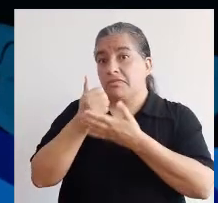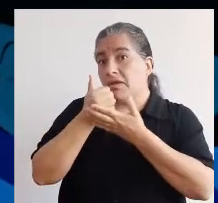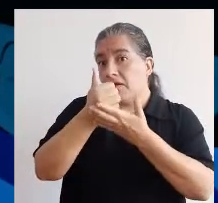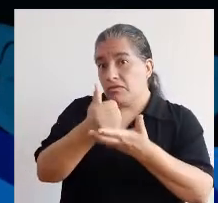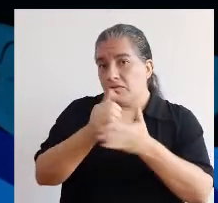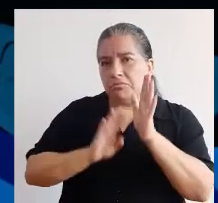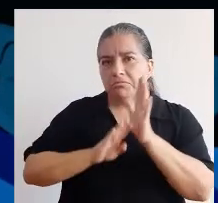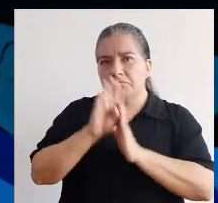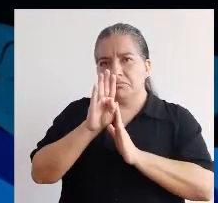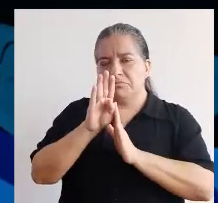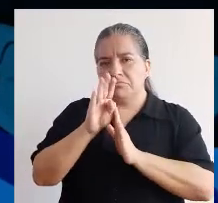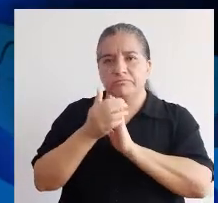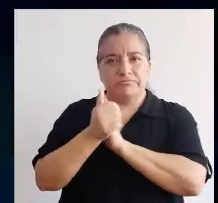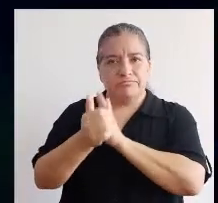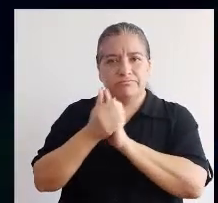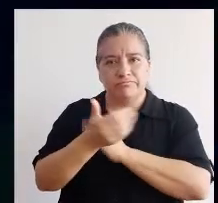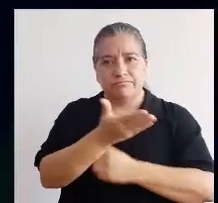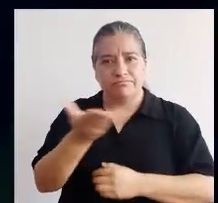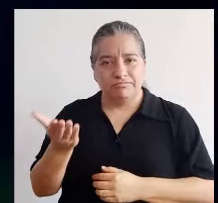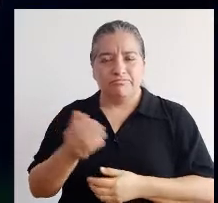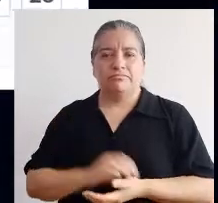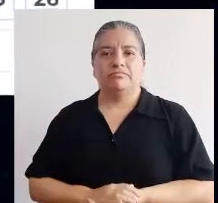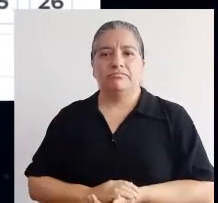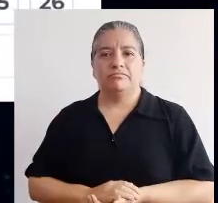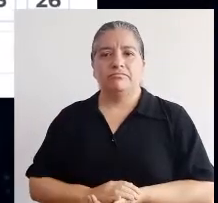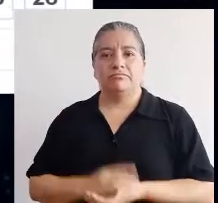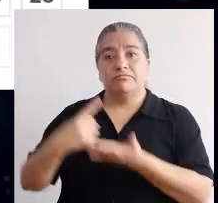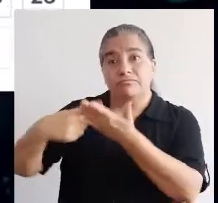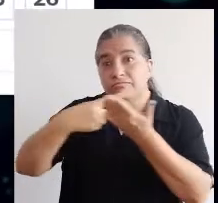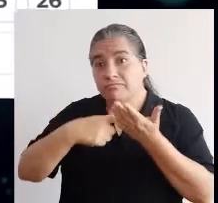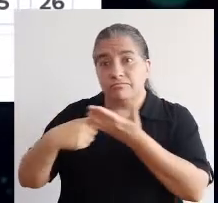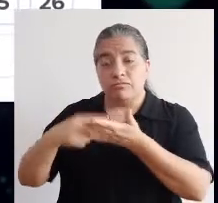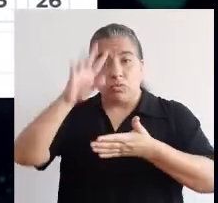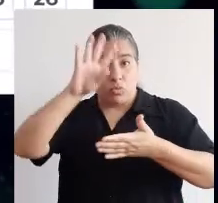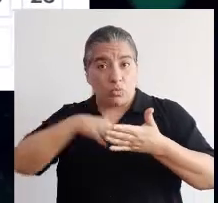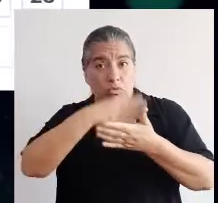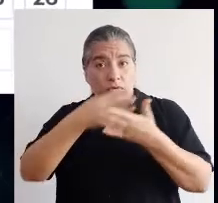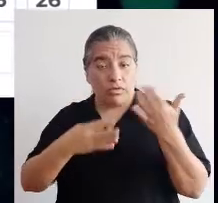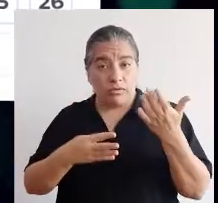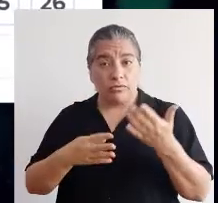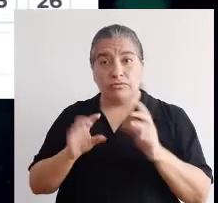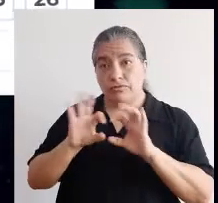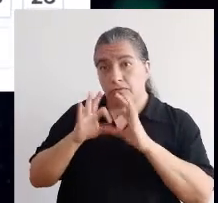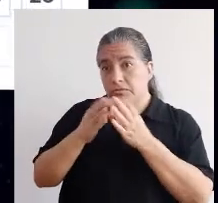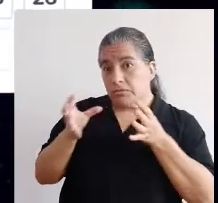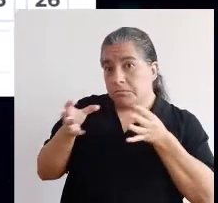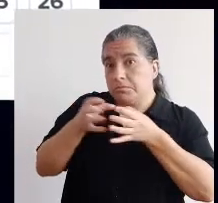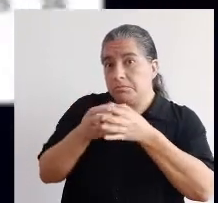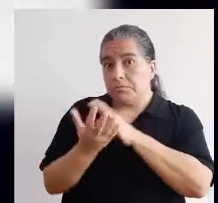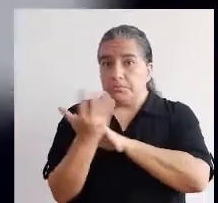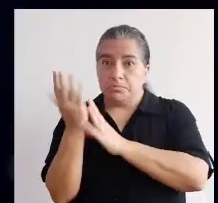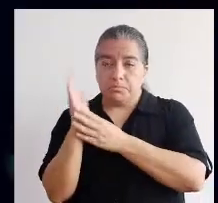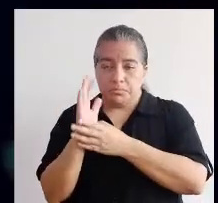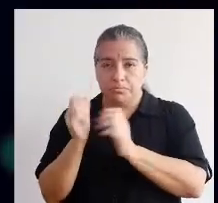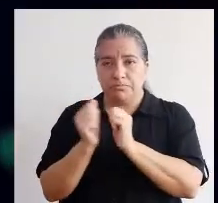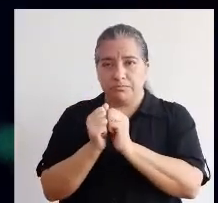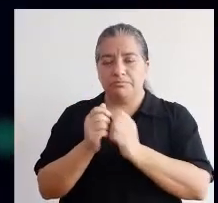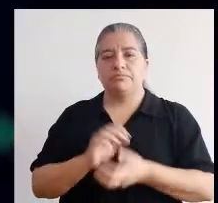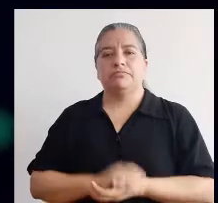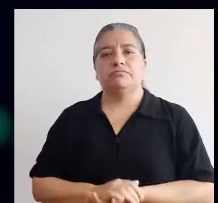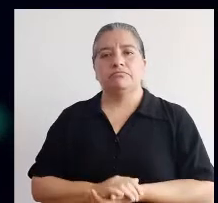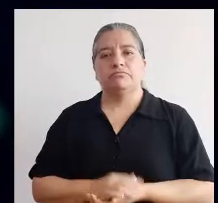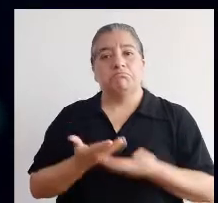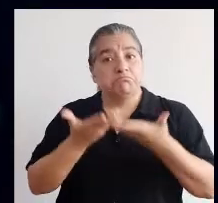el desarrollo de sus potencialidades. 3. Coordinar un cronograma conjunto de actividades en el día. 4.